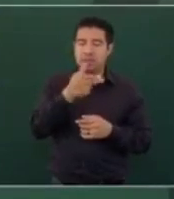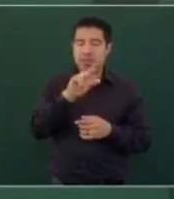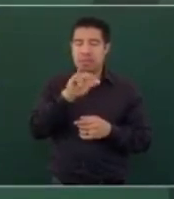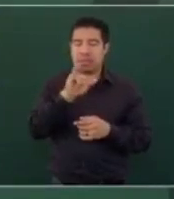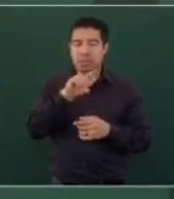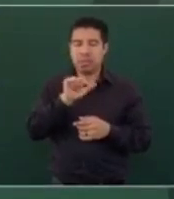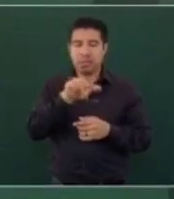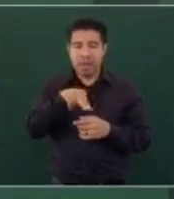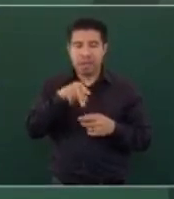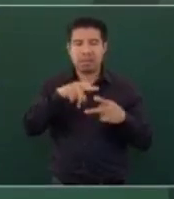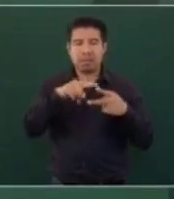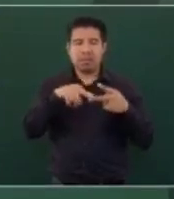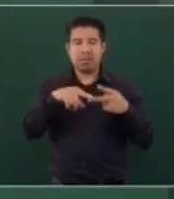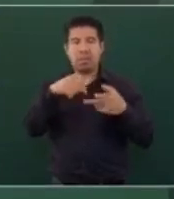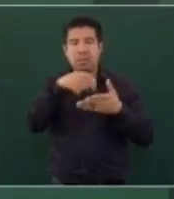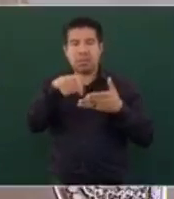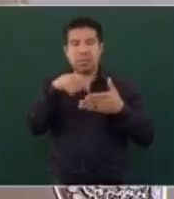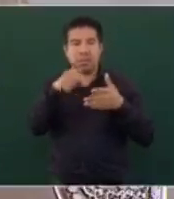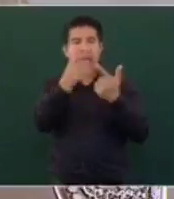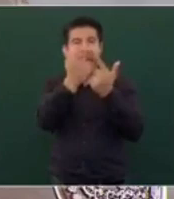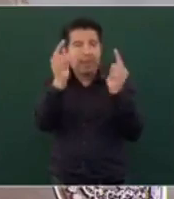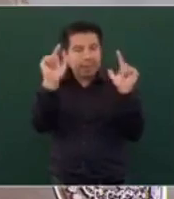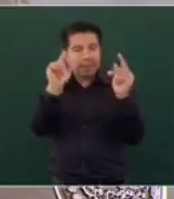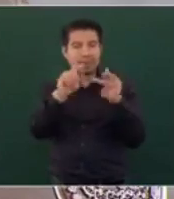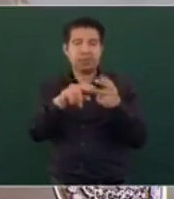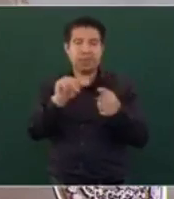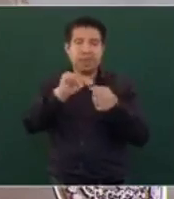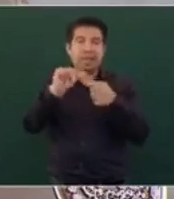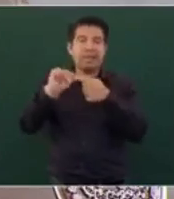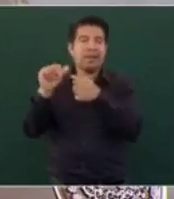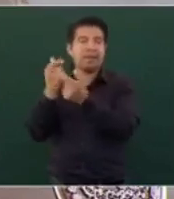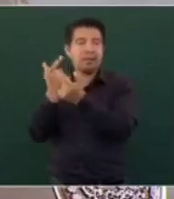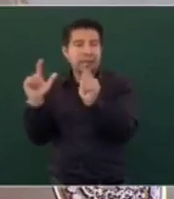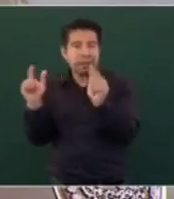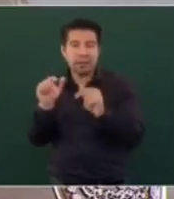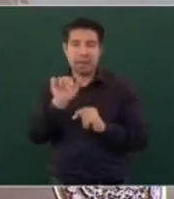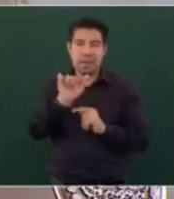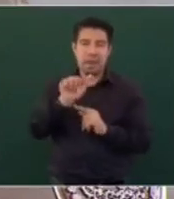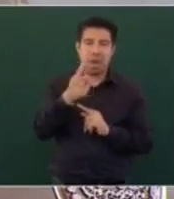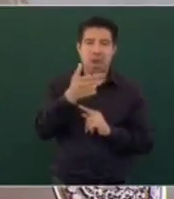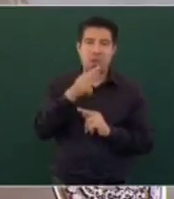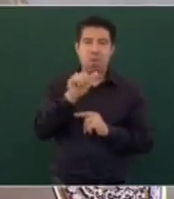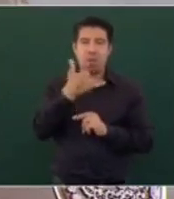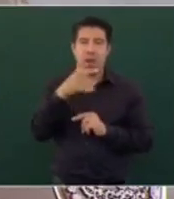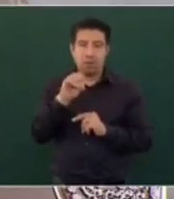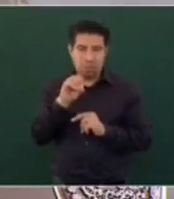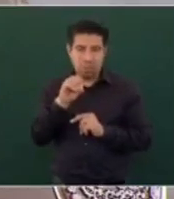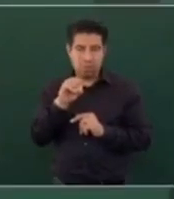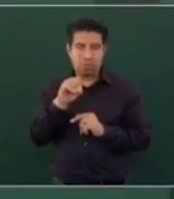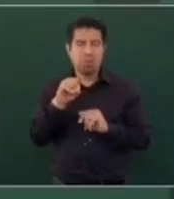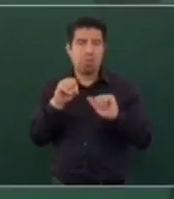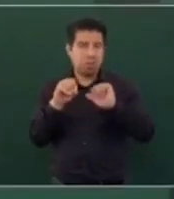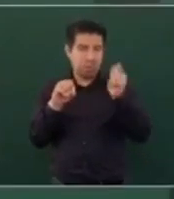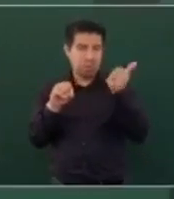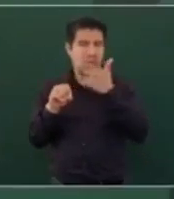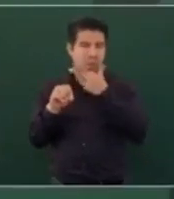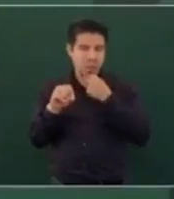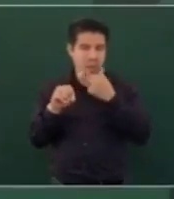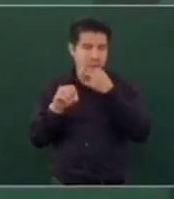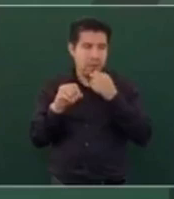Libres, Aguayo, un comité para